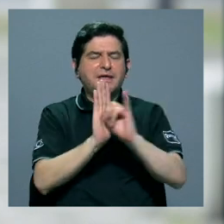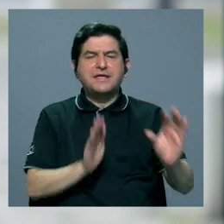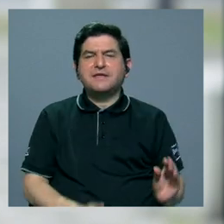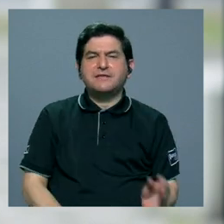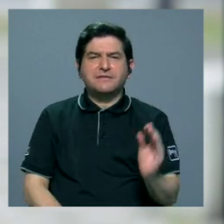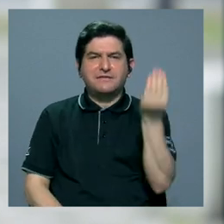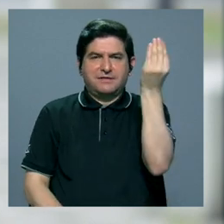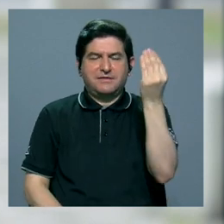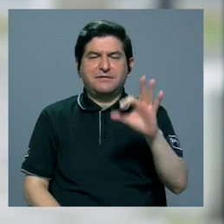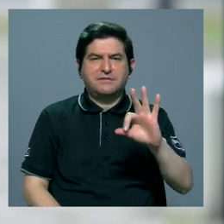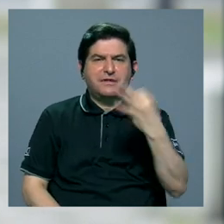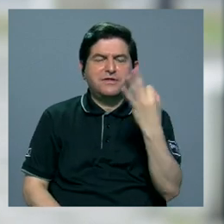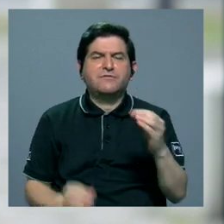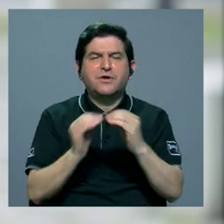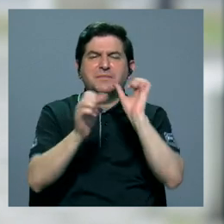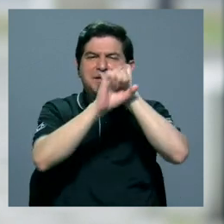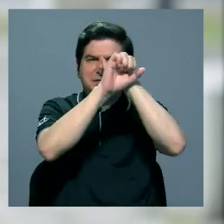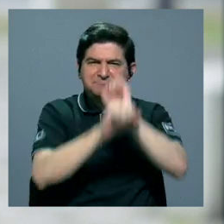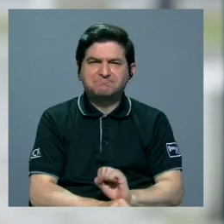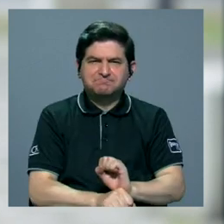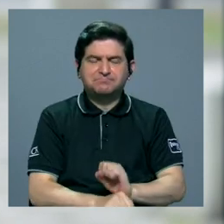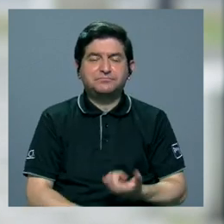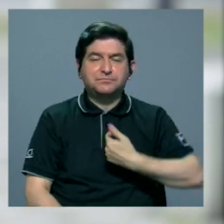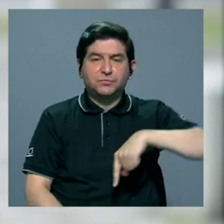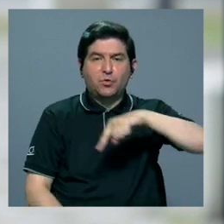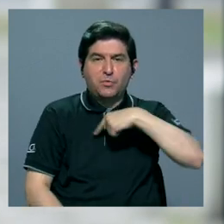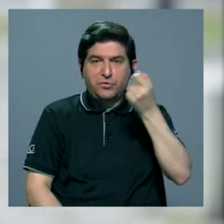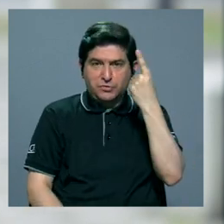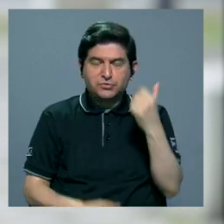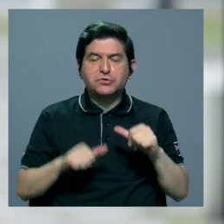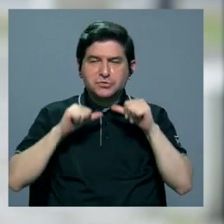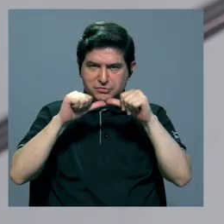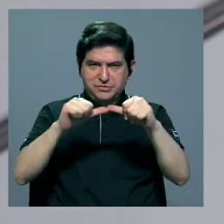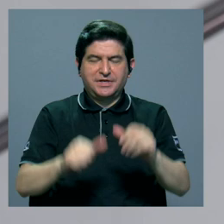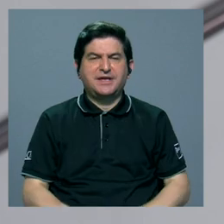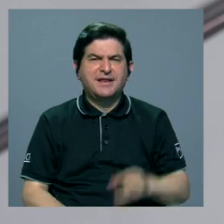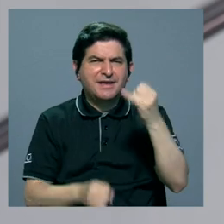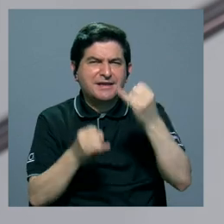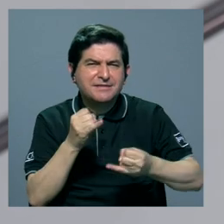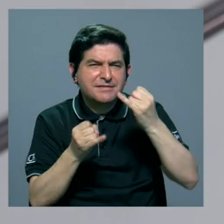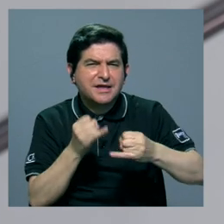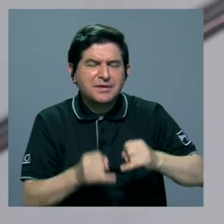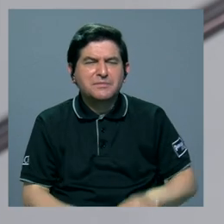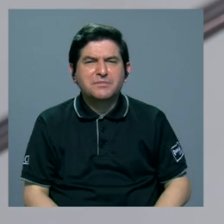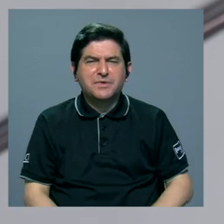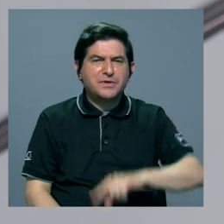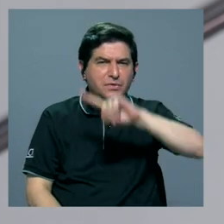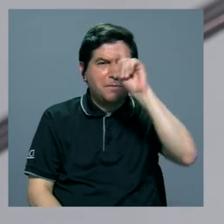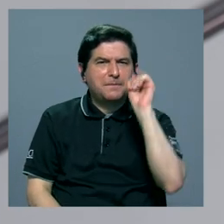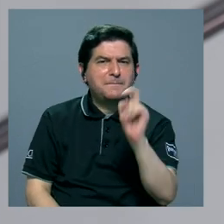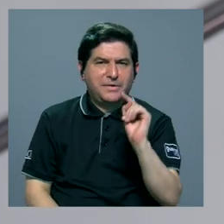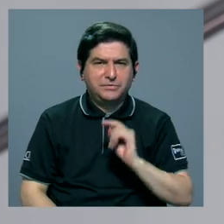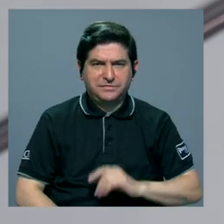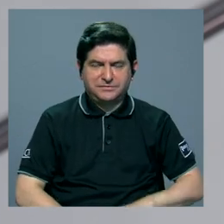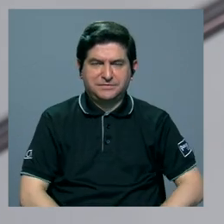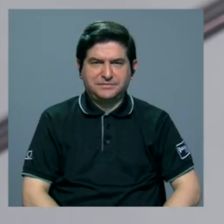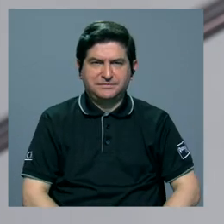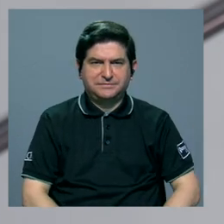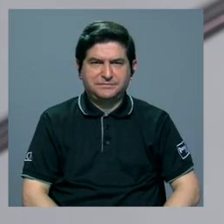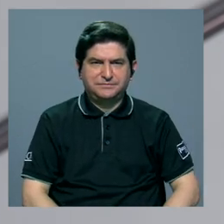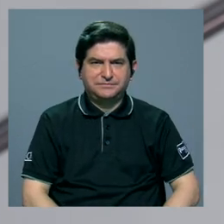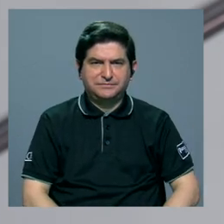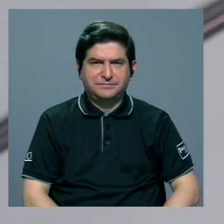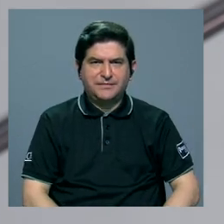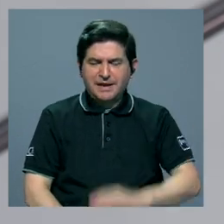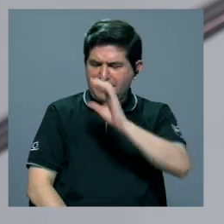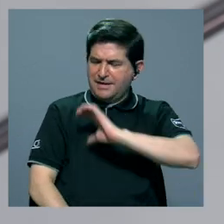juveniles de unas maneras más tradicionales Como las comprendemos todavía Y termino con una última pregunta ¿Cómo se